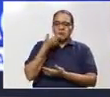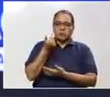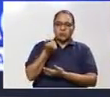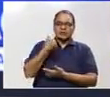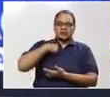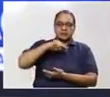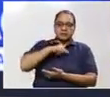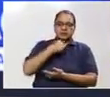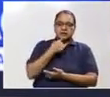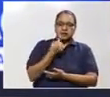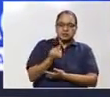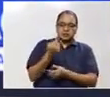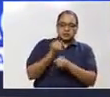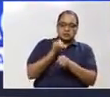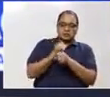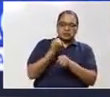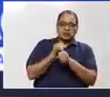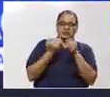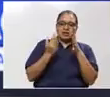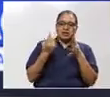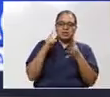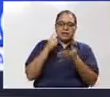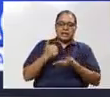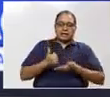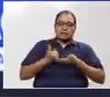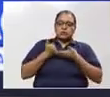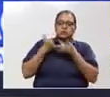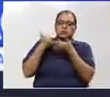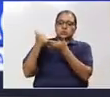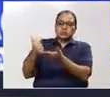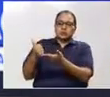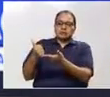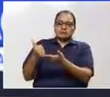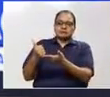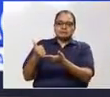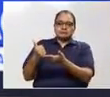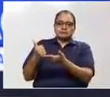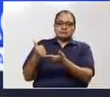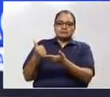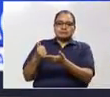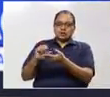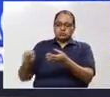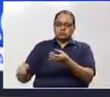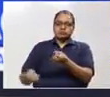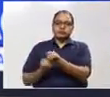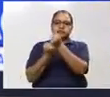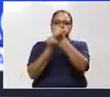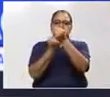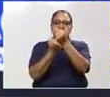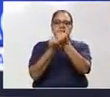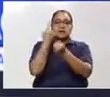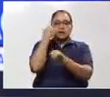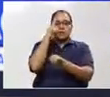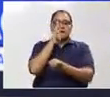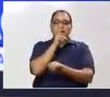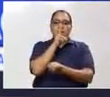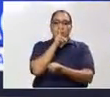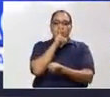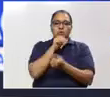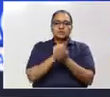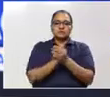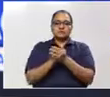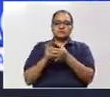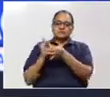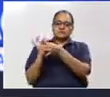para que puedan contribuir, no como contraparte, sino como un equipo que juega